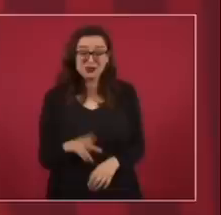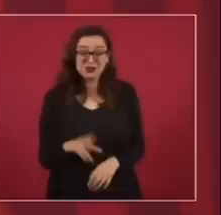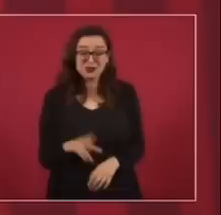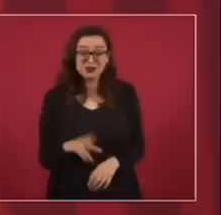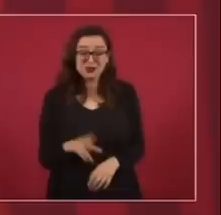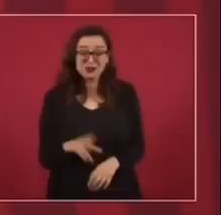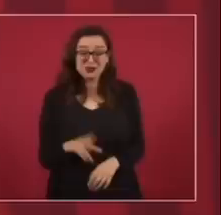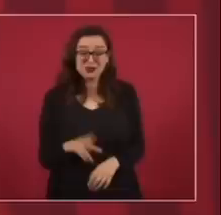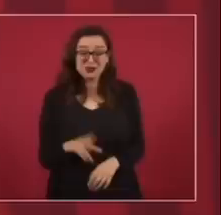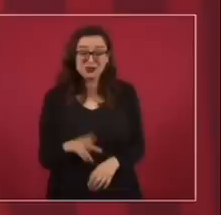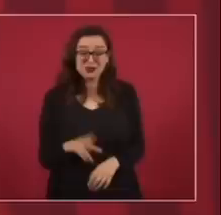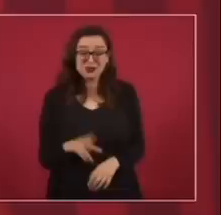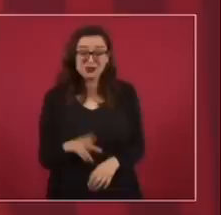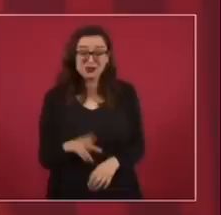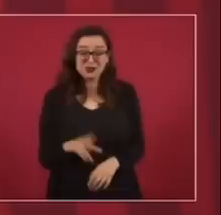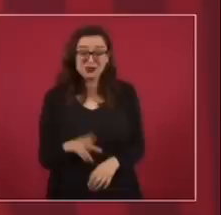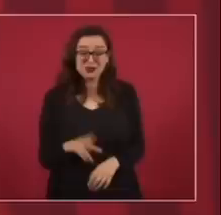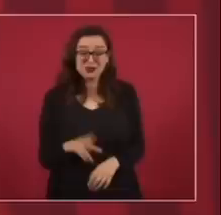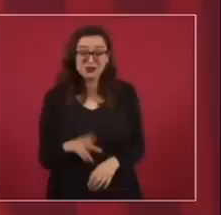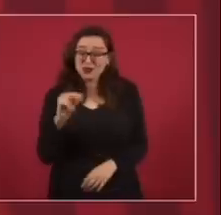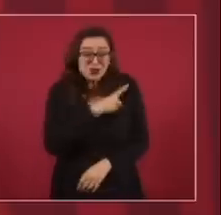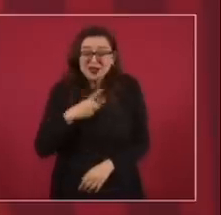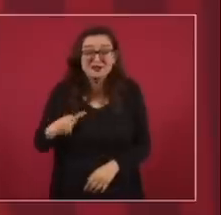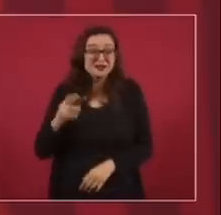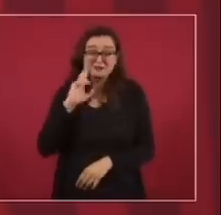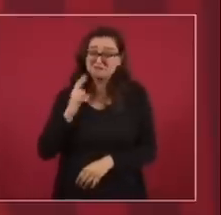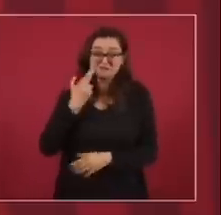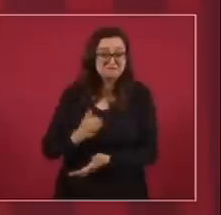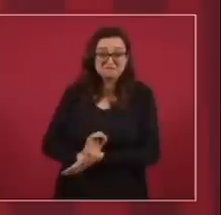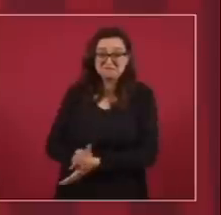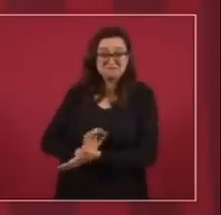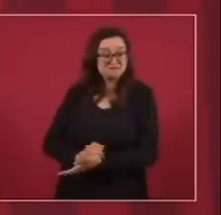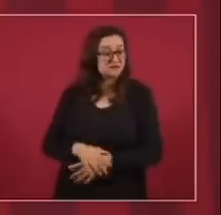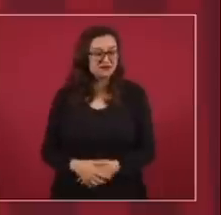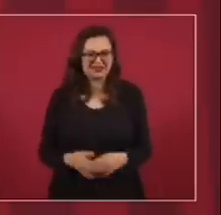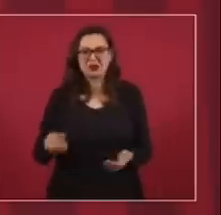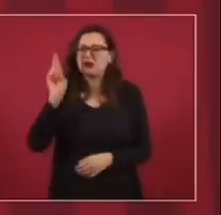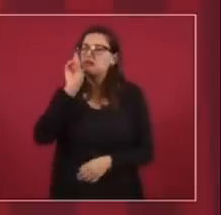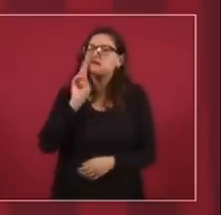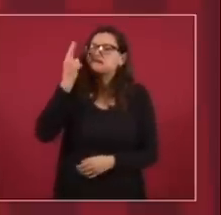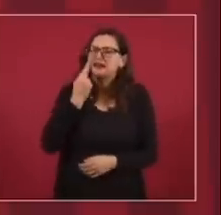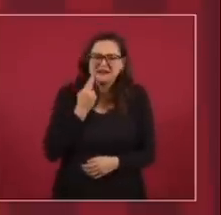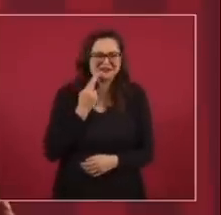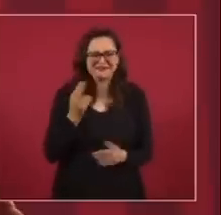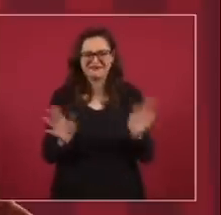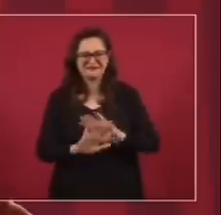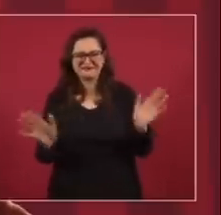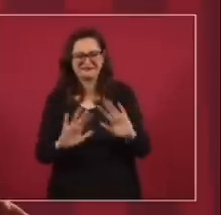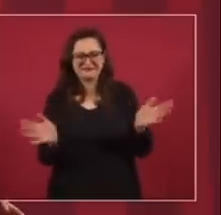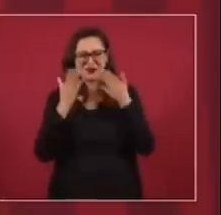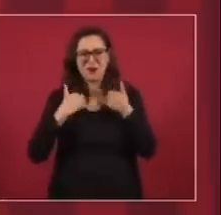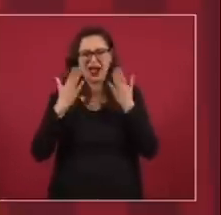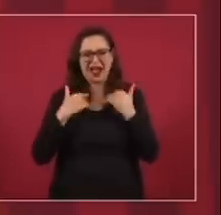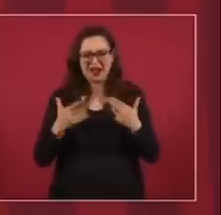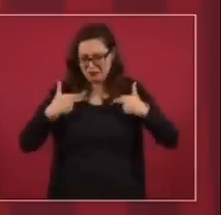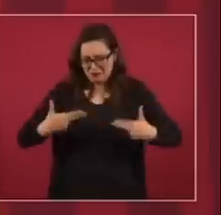de un plumazo todo lo cambió no existen las razas existen culturas